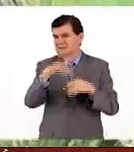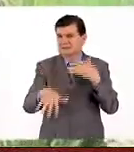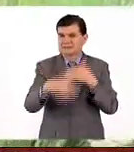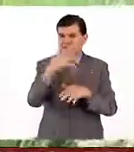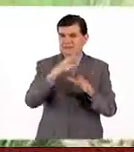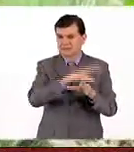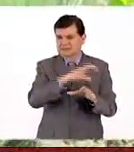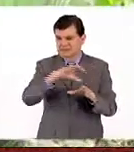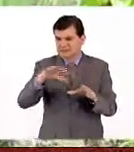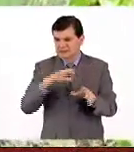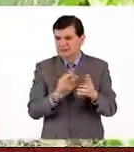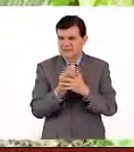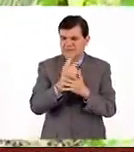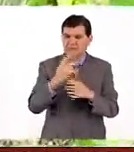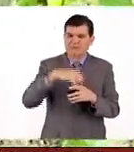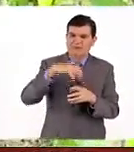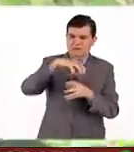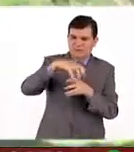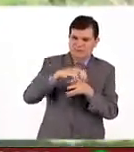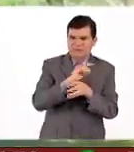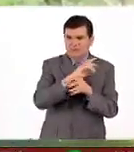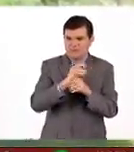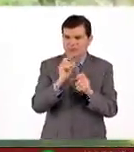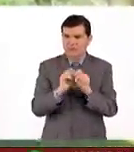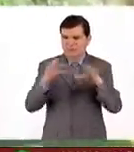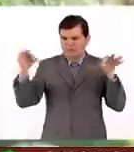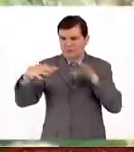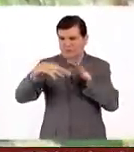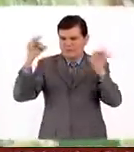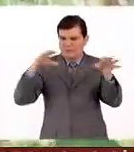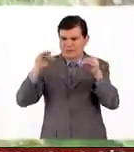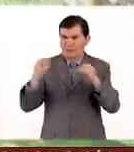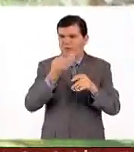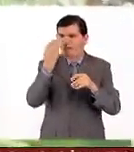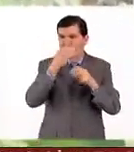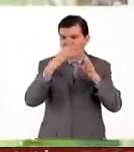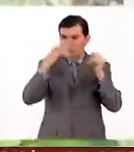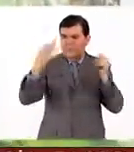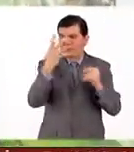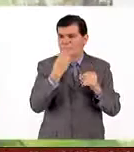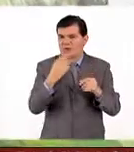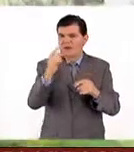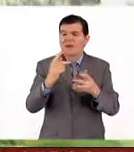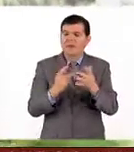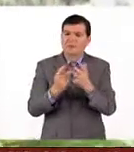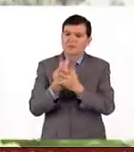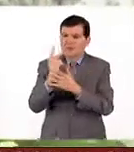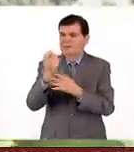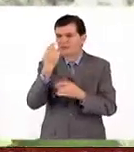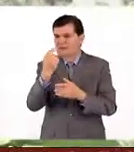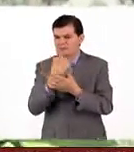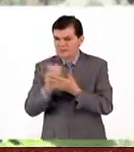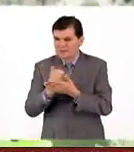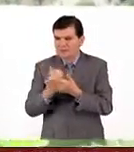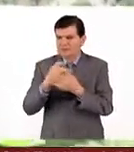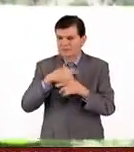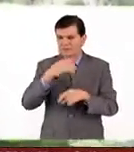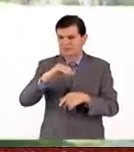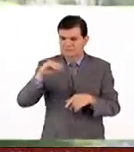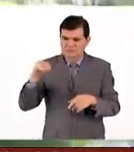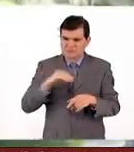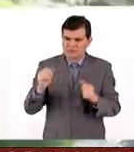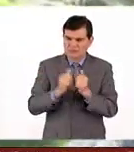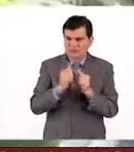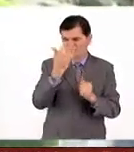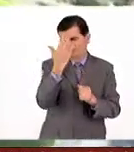15 colecciones entre cactáceas, agaves, orquídeas, plantas medicinales, que la gente va a poder recorrer de la mano del